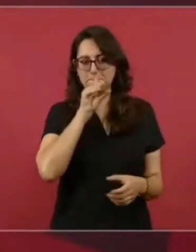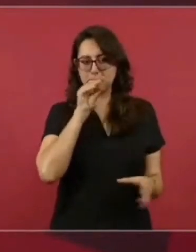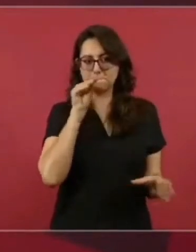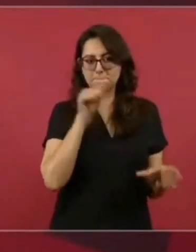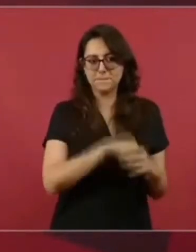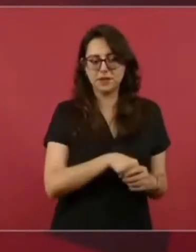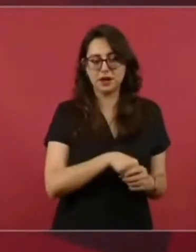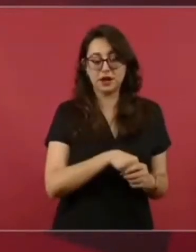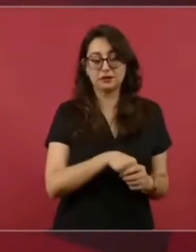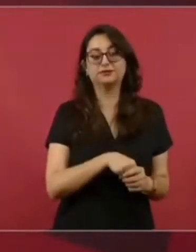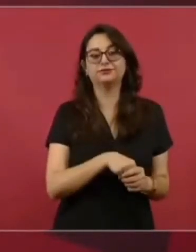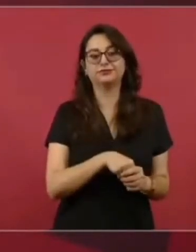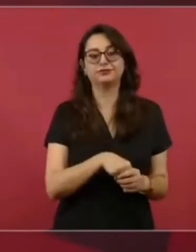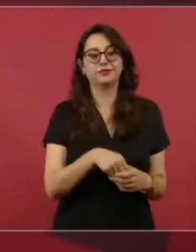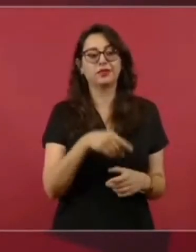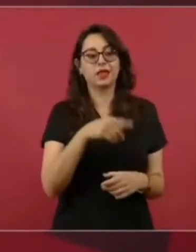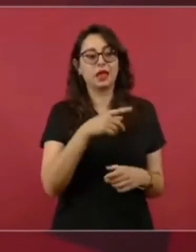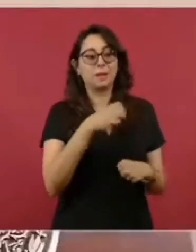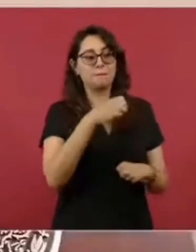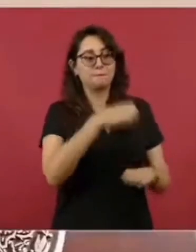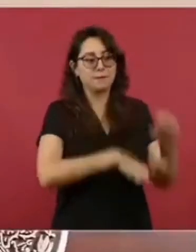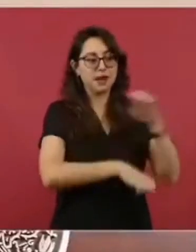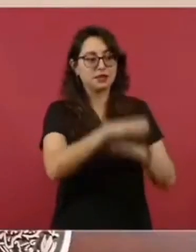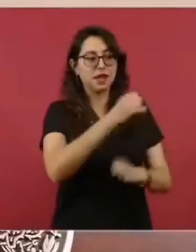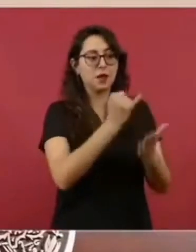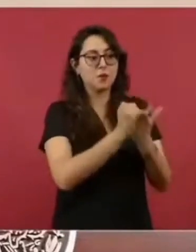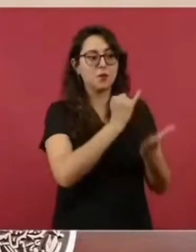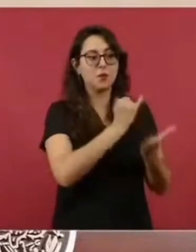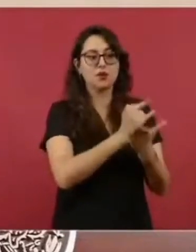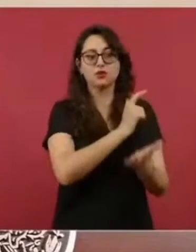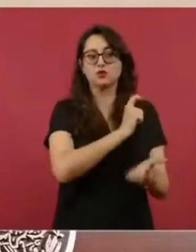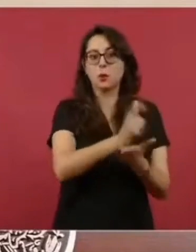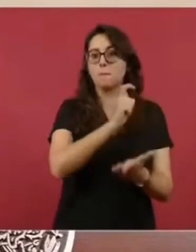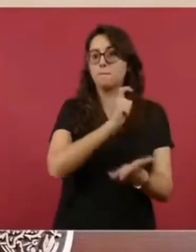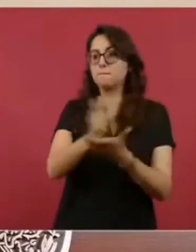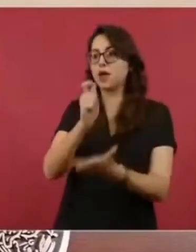O ese organismo lo creó Fox.